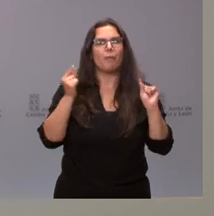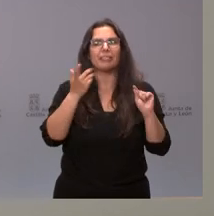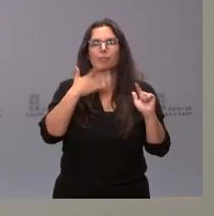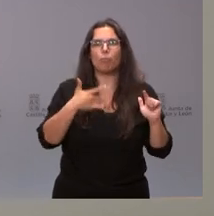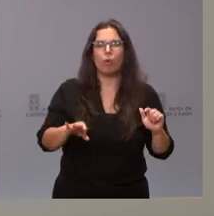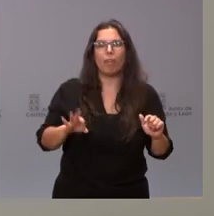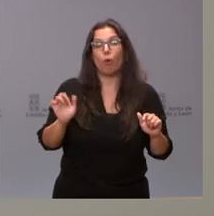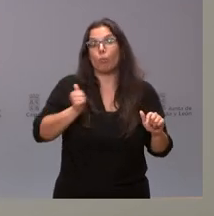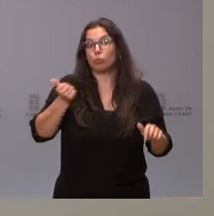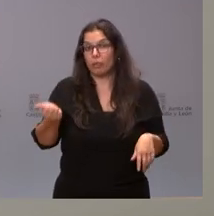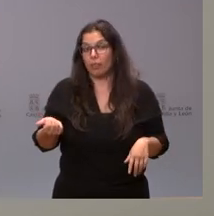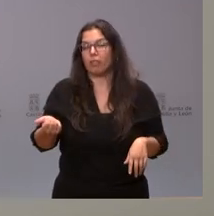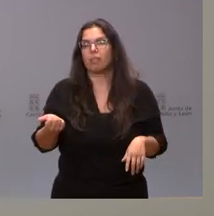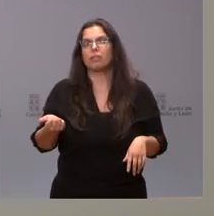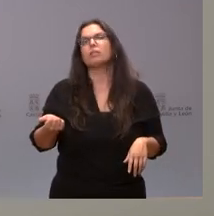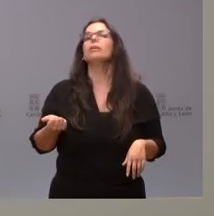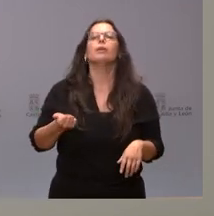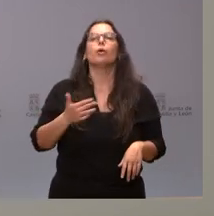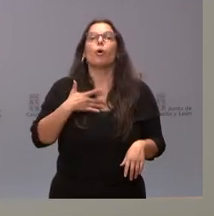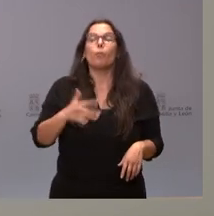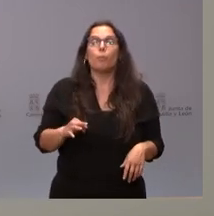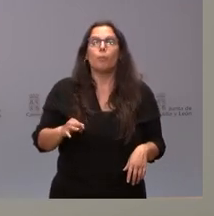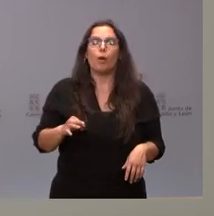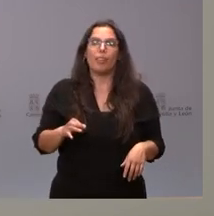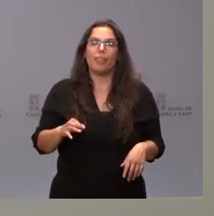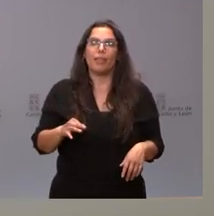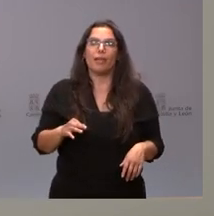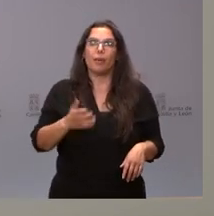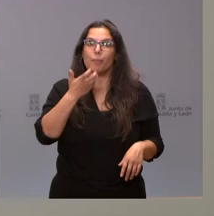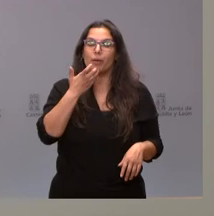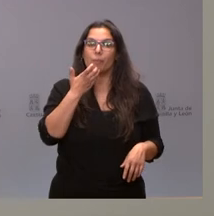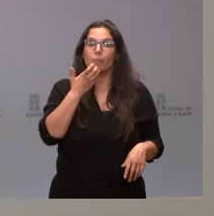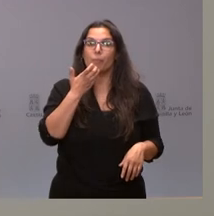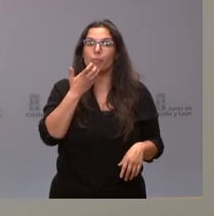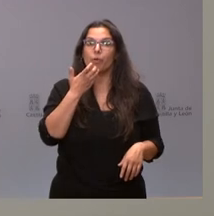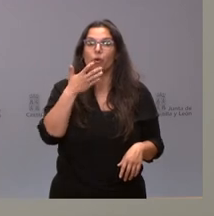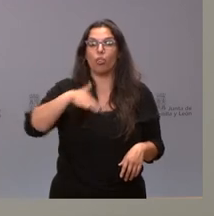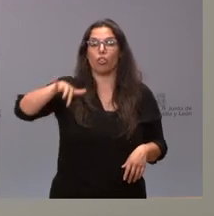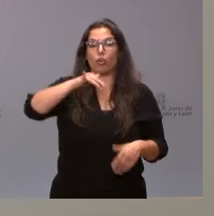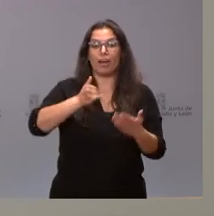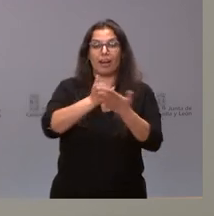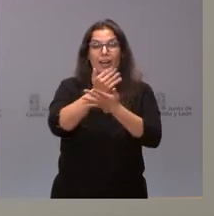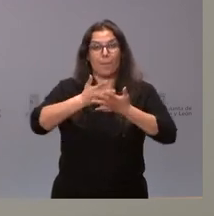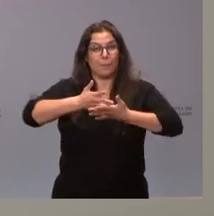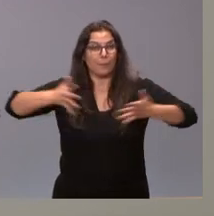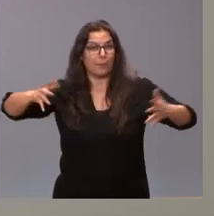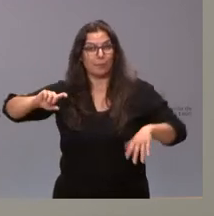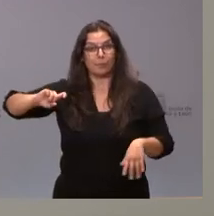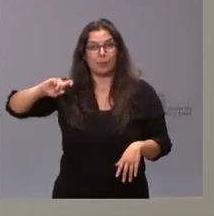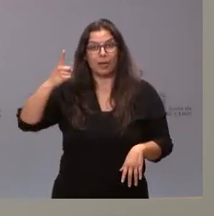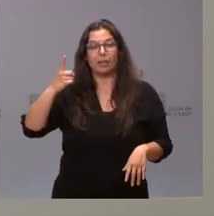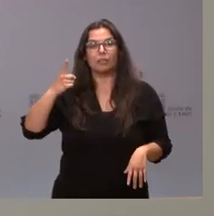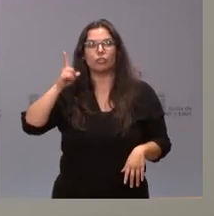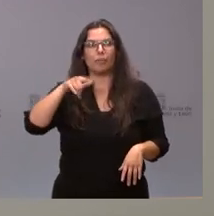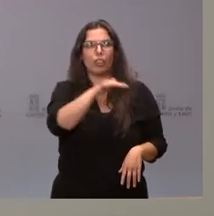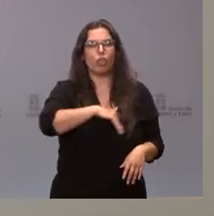u oportunidad de que puedan ocupar, en su caso, las explotaciones agrarias de mayor capacidad productiva o incluso tierras de